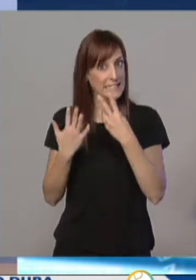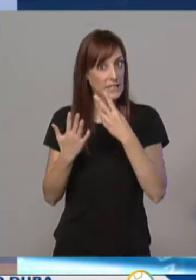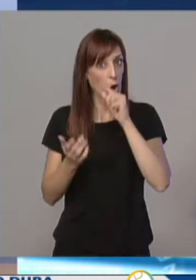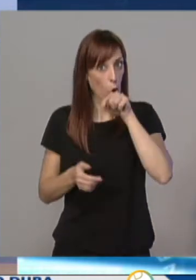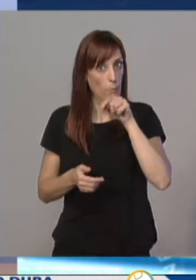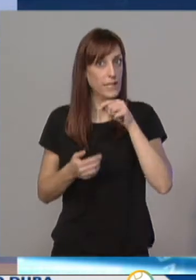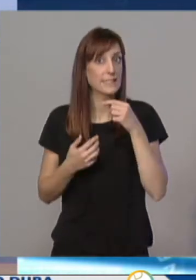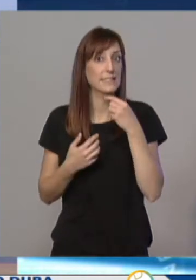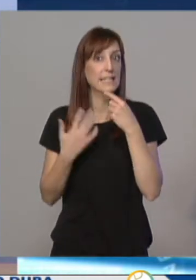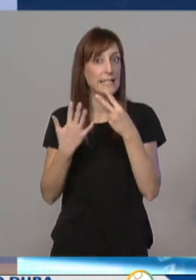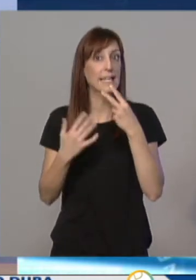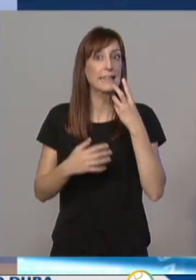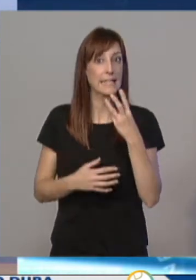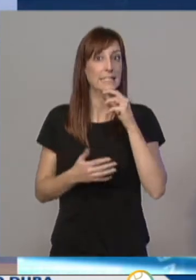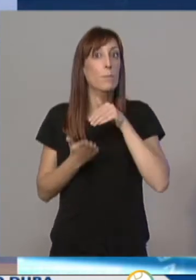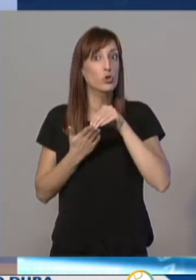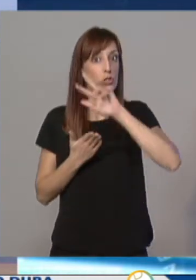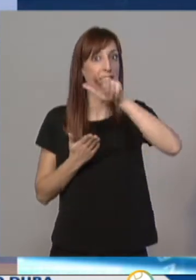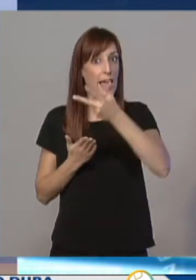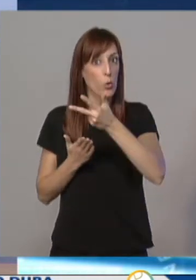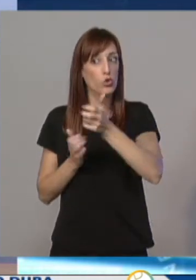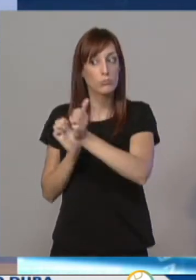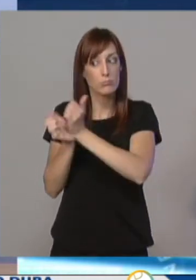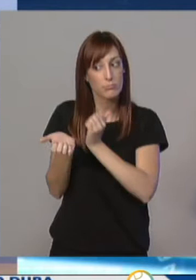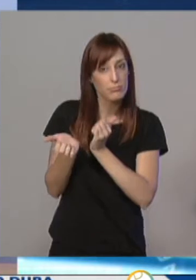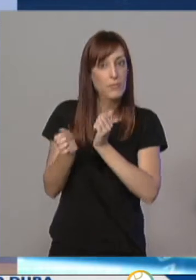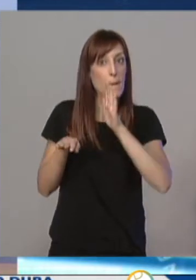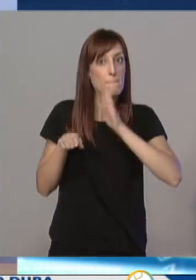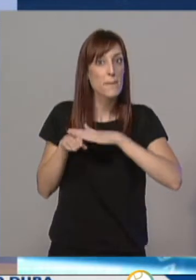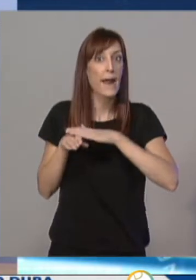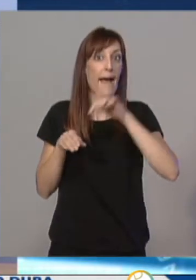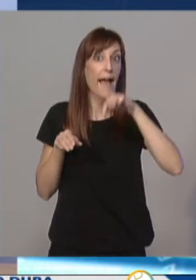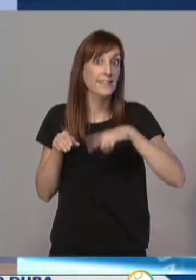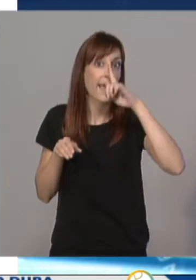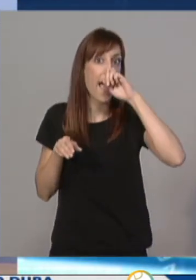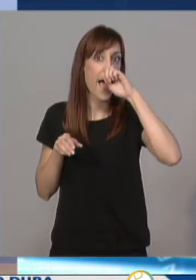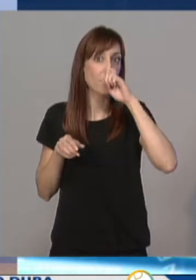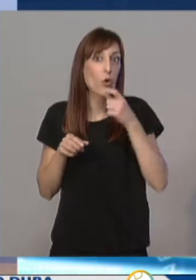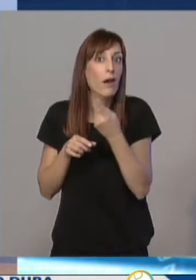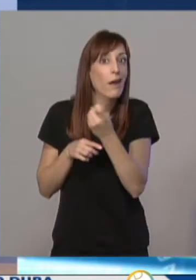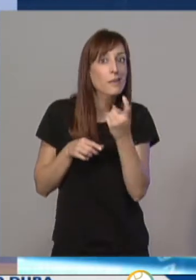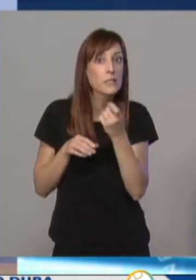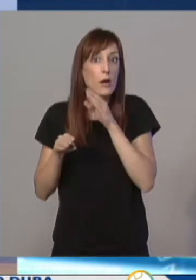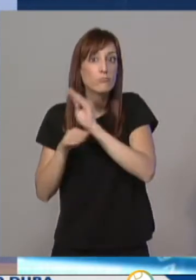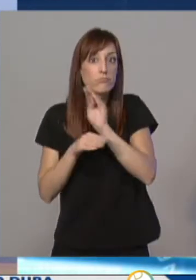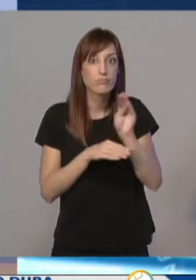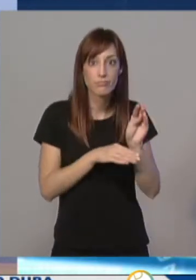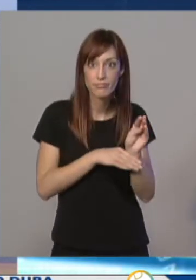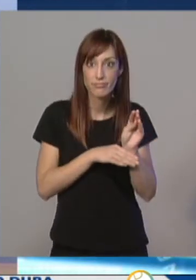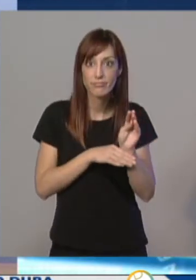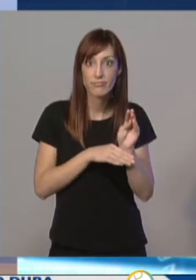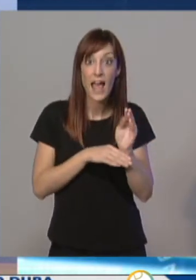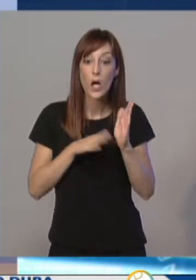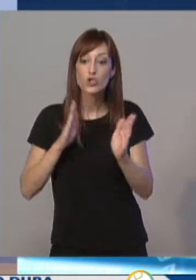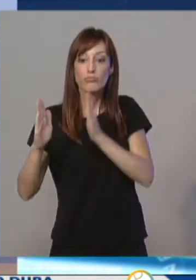,63 millones de euros para atender las necesidades financieras del año 2019. En los tres primeros trimestres se asignaron